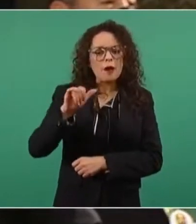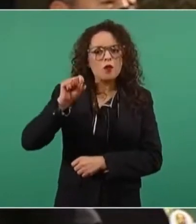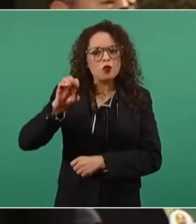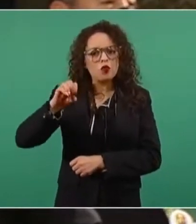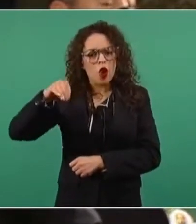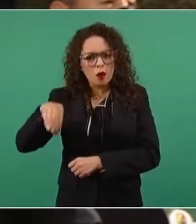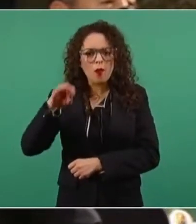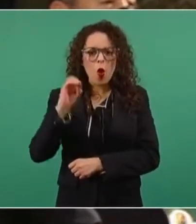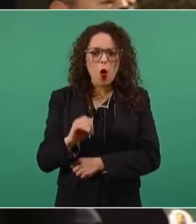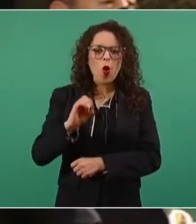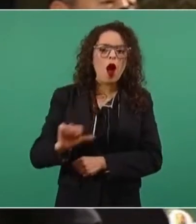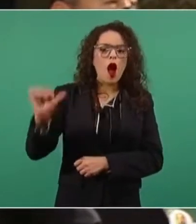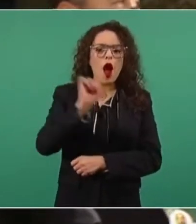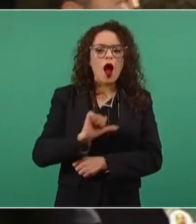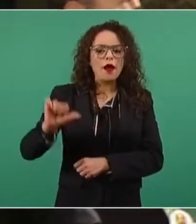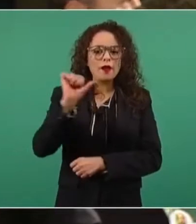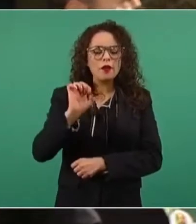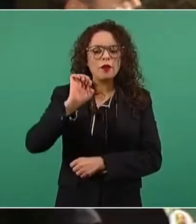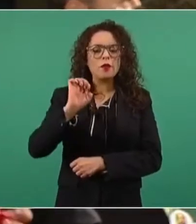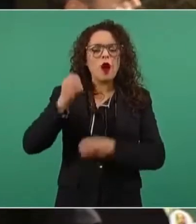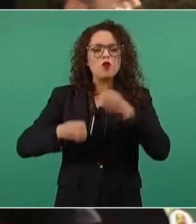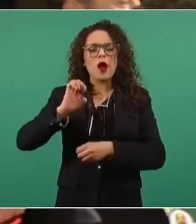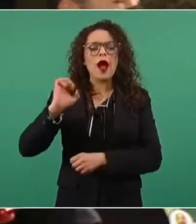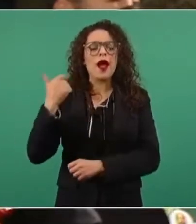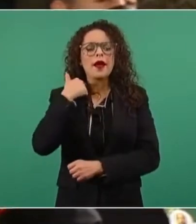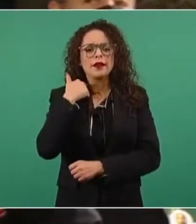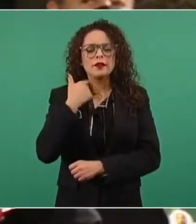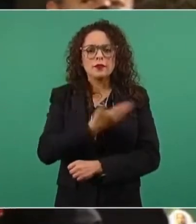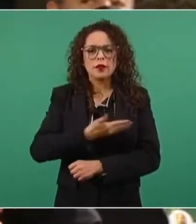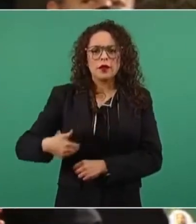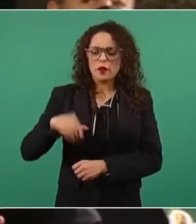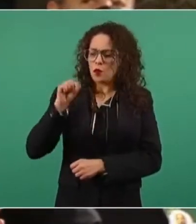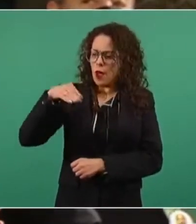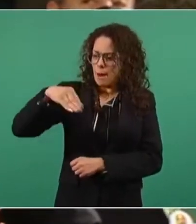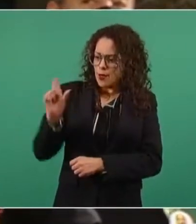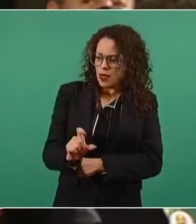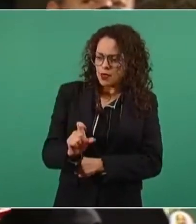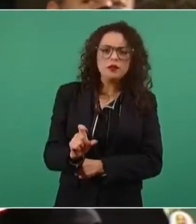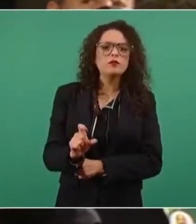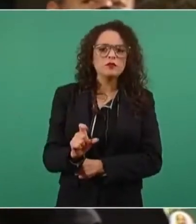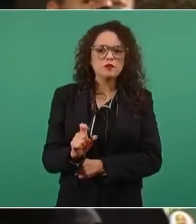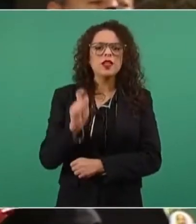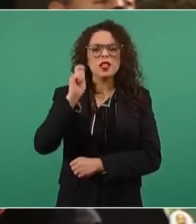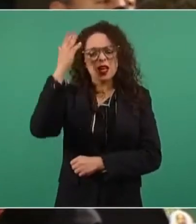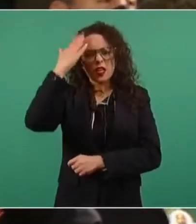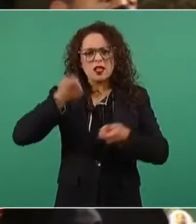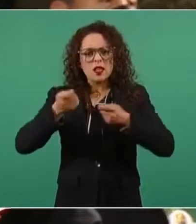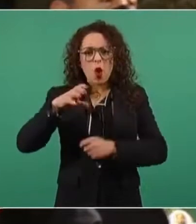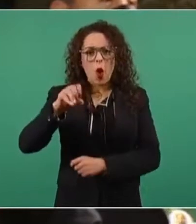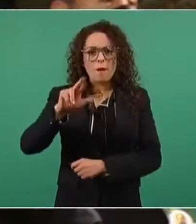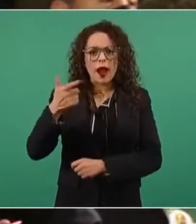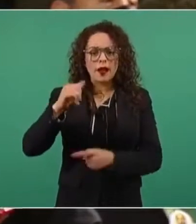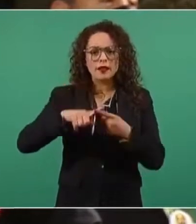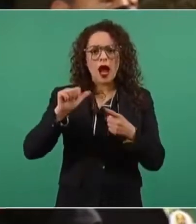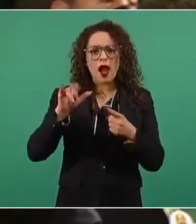expresidentes punto mx, en cuya organización se encuentran al frente Omar García, Ariadna